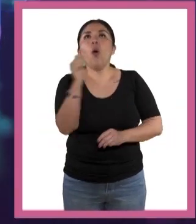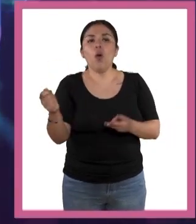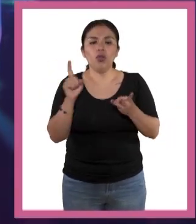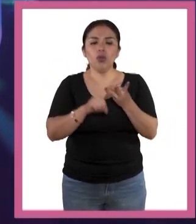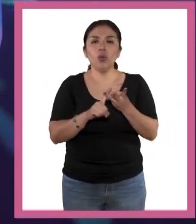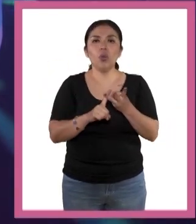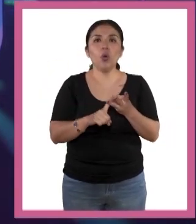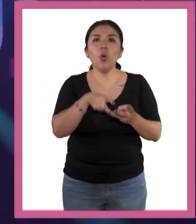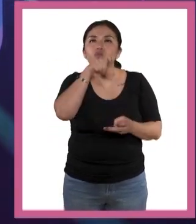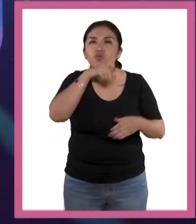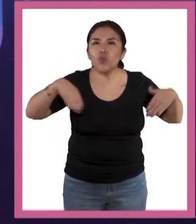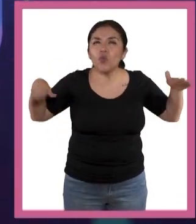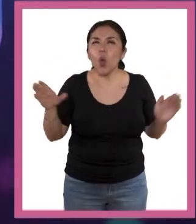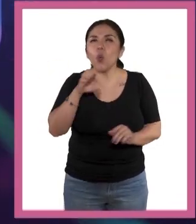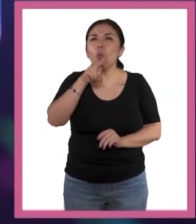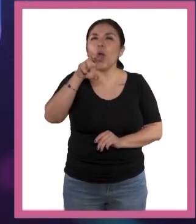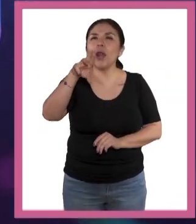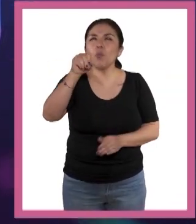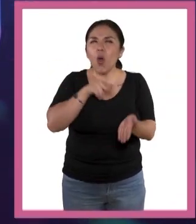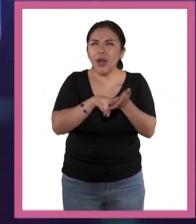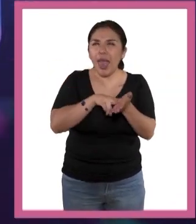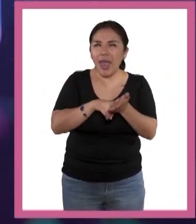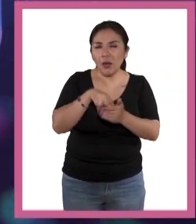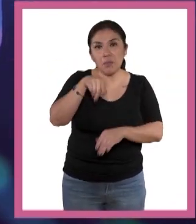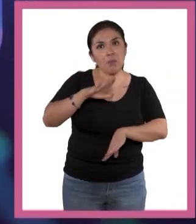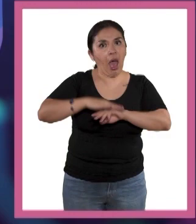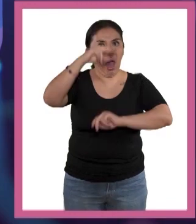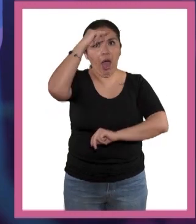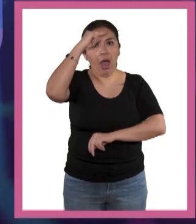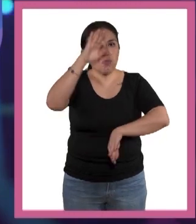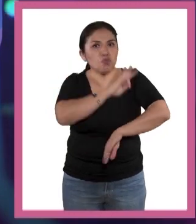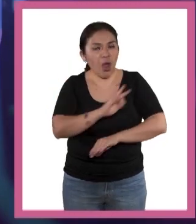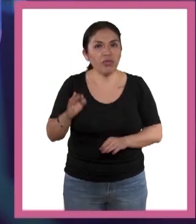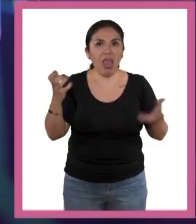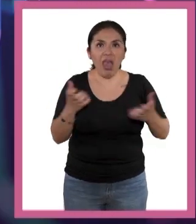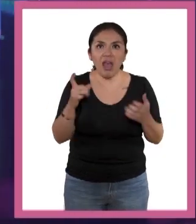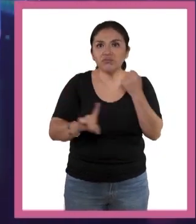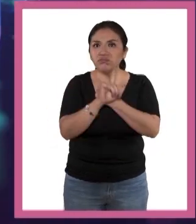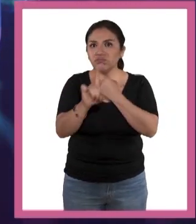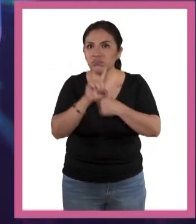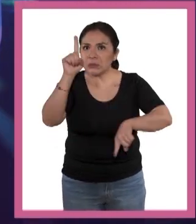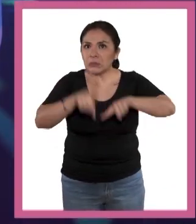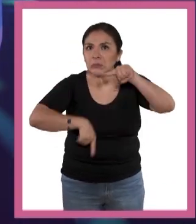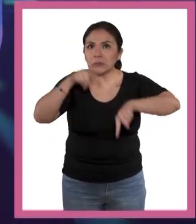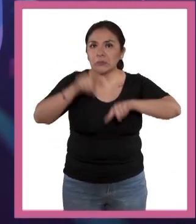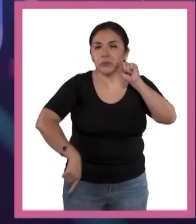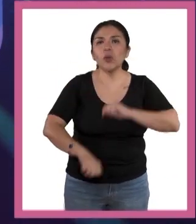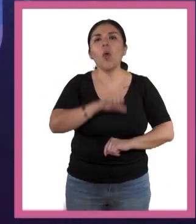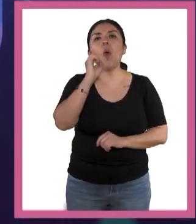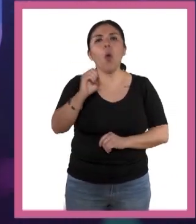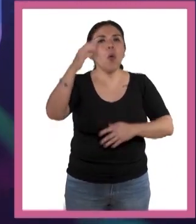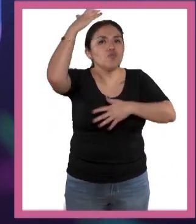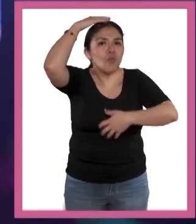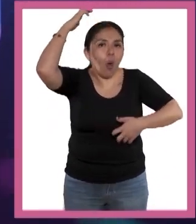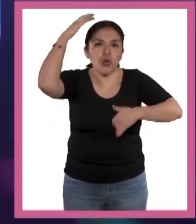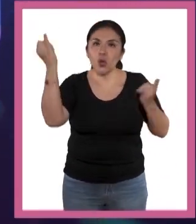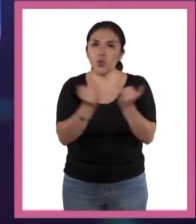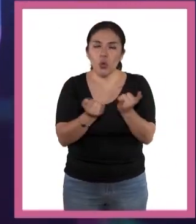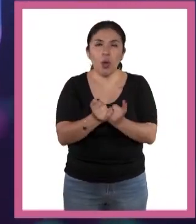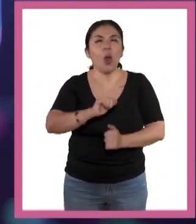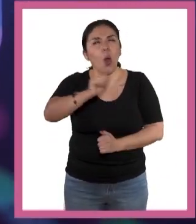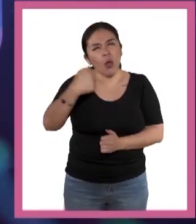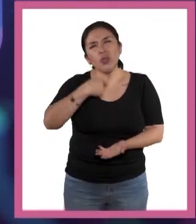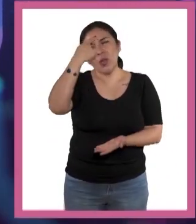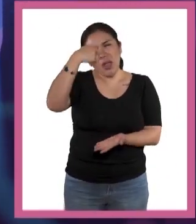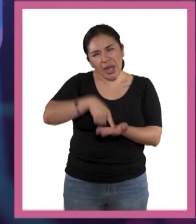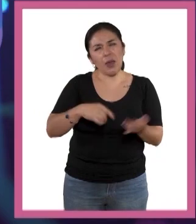cuervos que son muy listos para resolver problemas, cefalópodos o los primates. Yo creo que otra